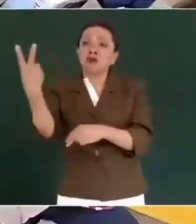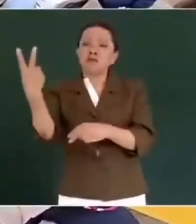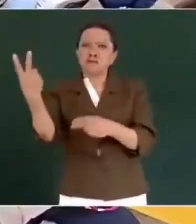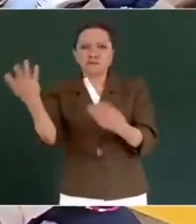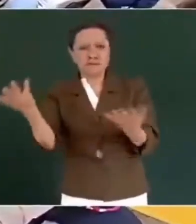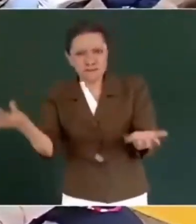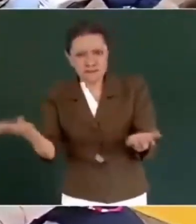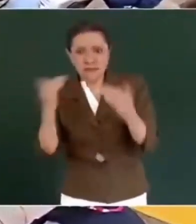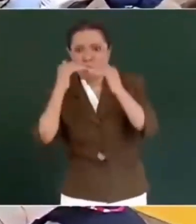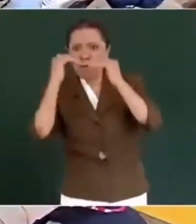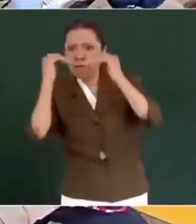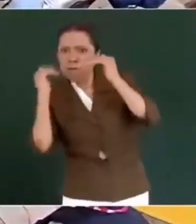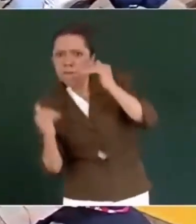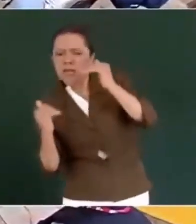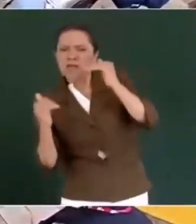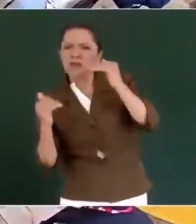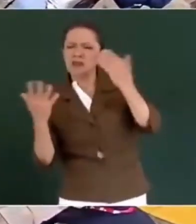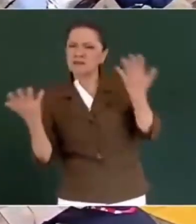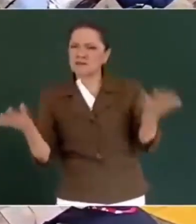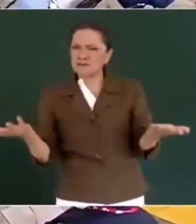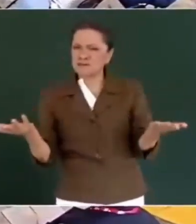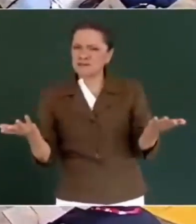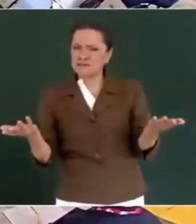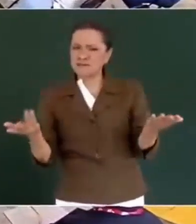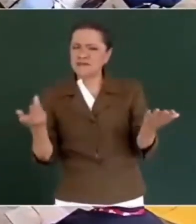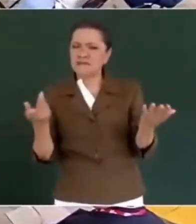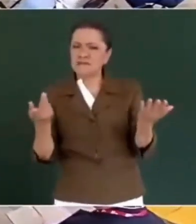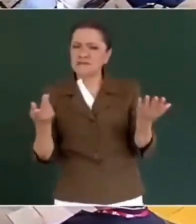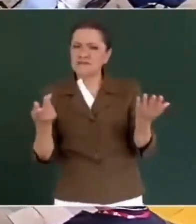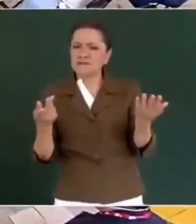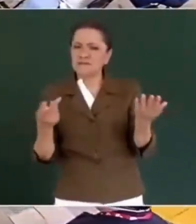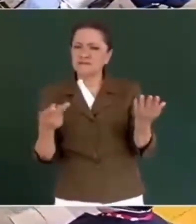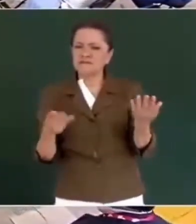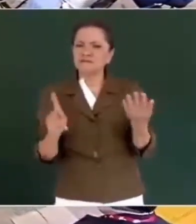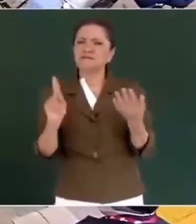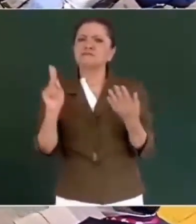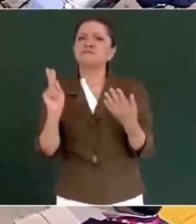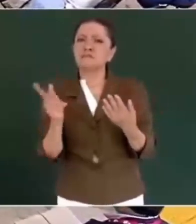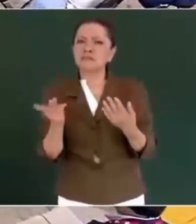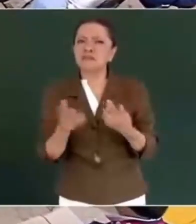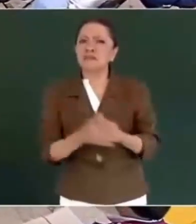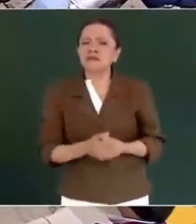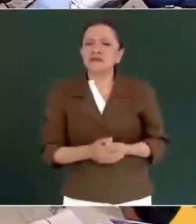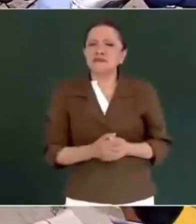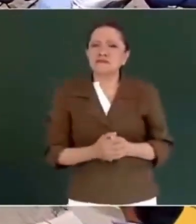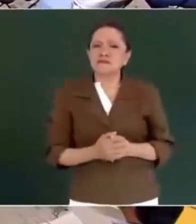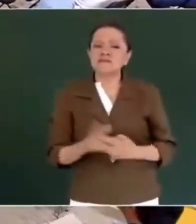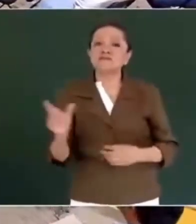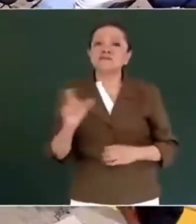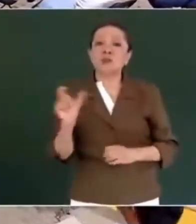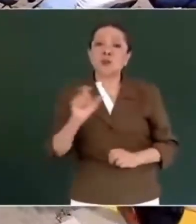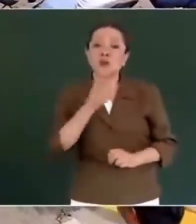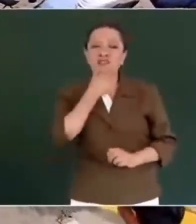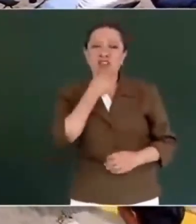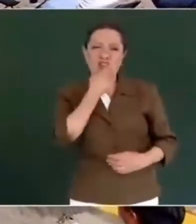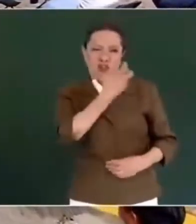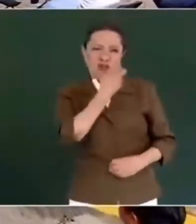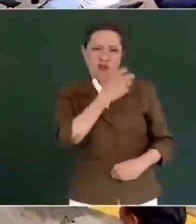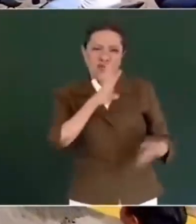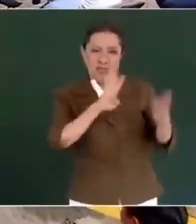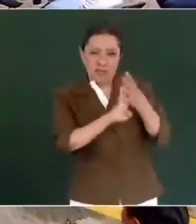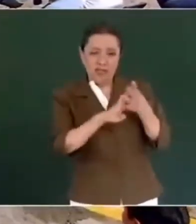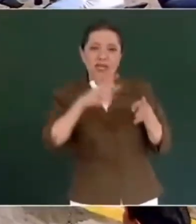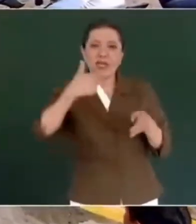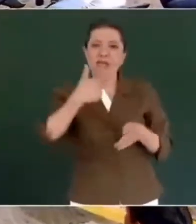categoría. Y cuando García Luna y